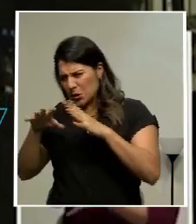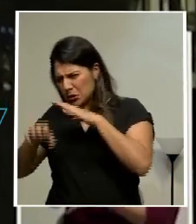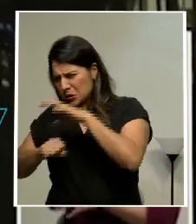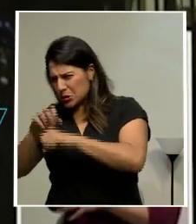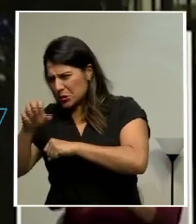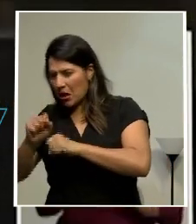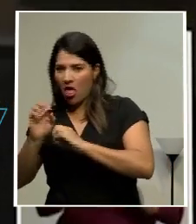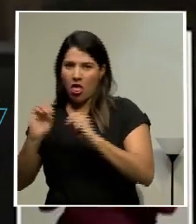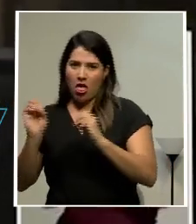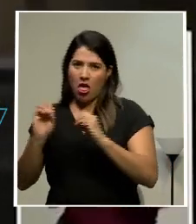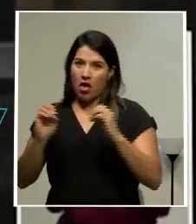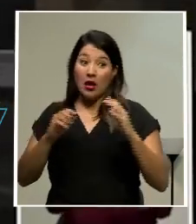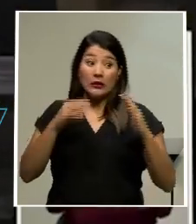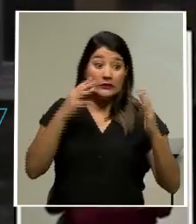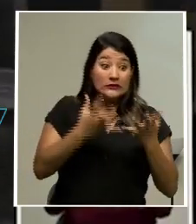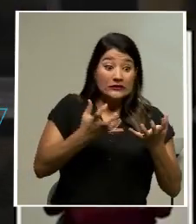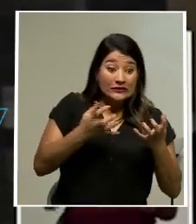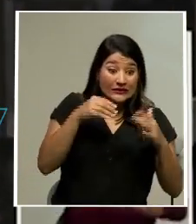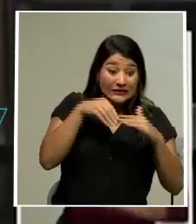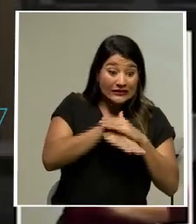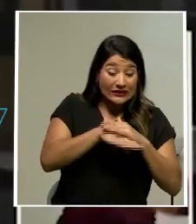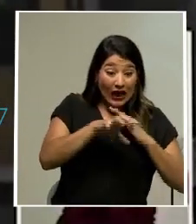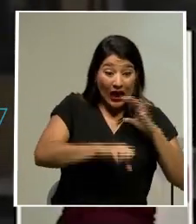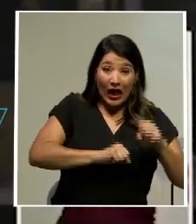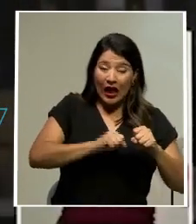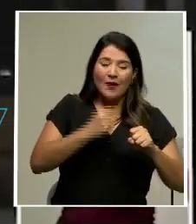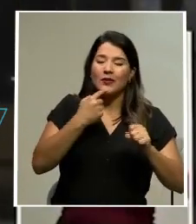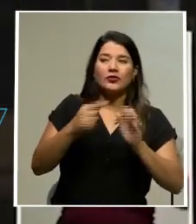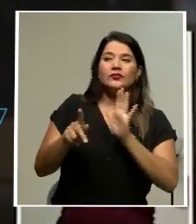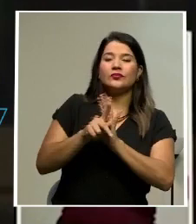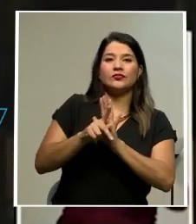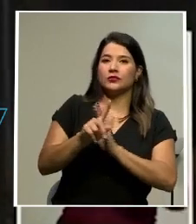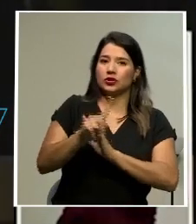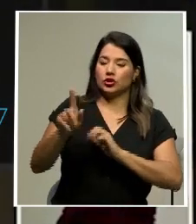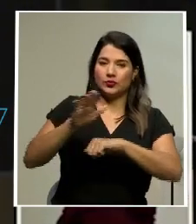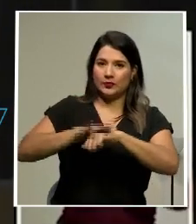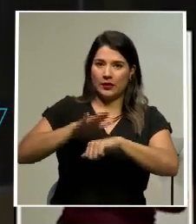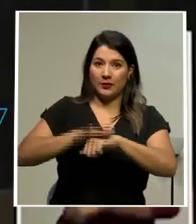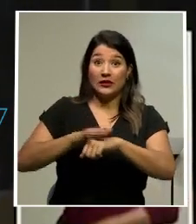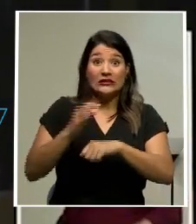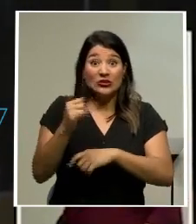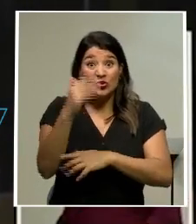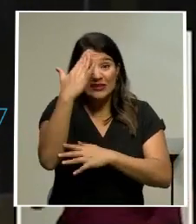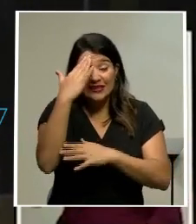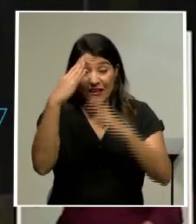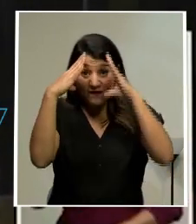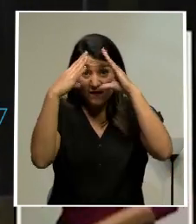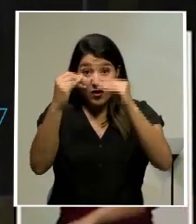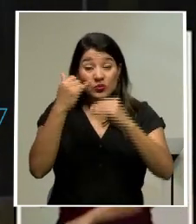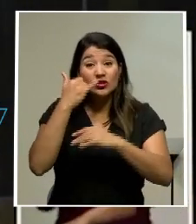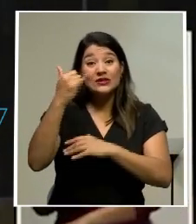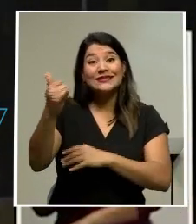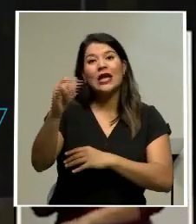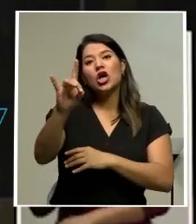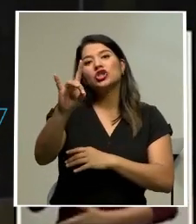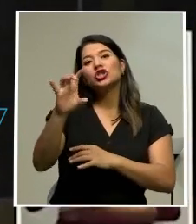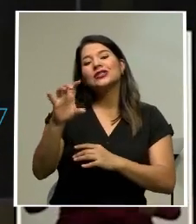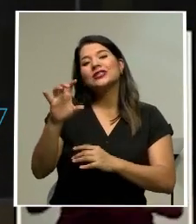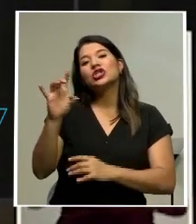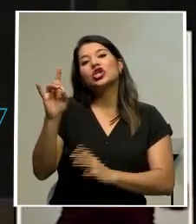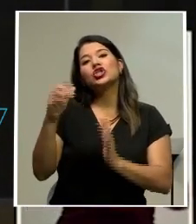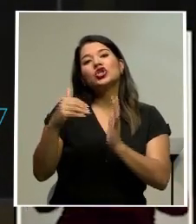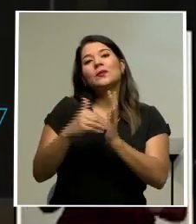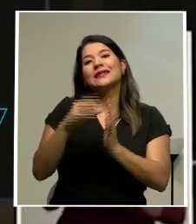de las dosis, por lo que piden a las personas brindar información de manera confidencial al 808.645 si les